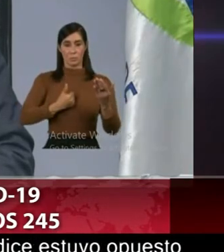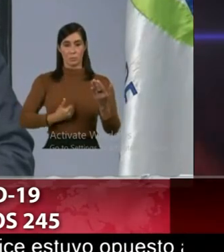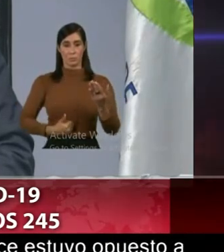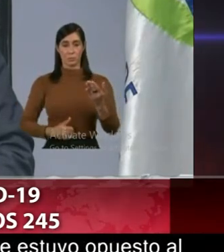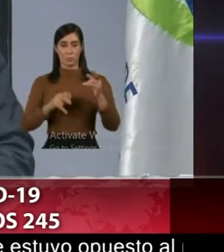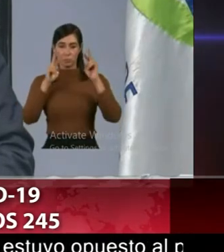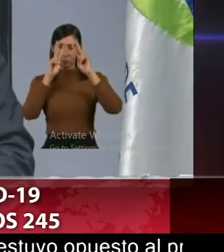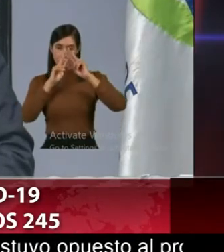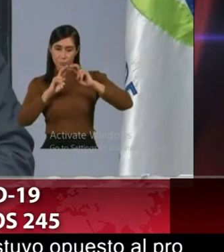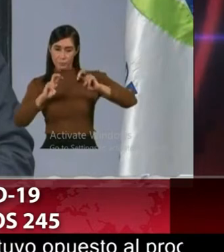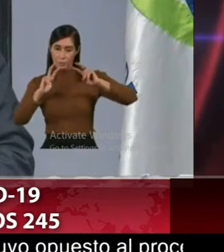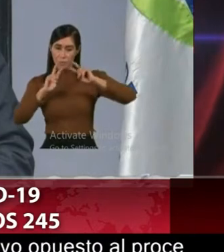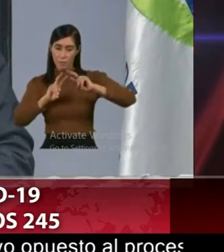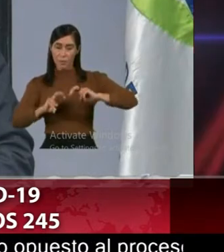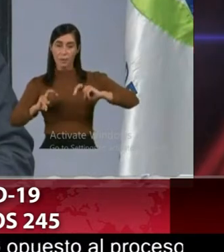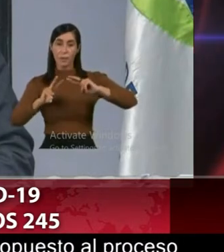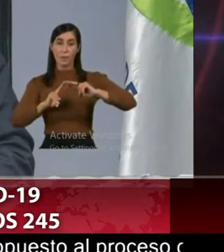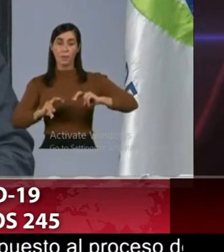si hay